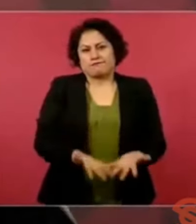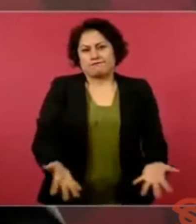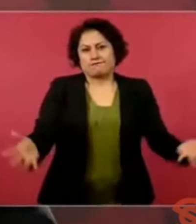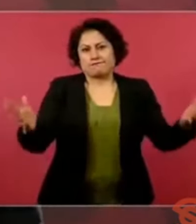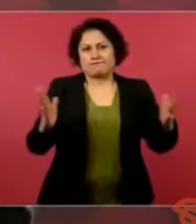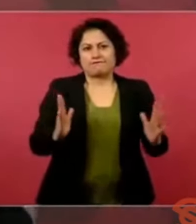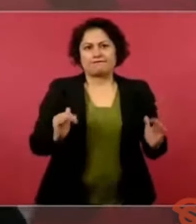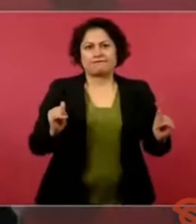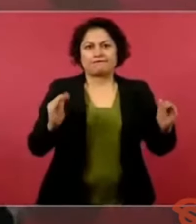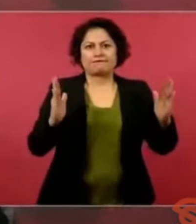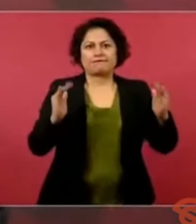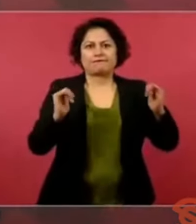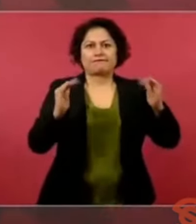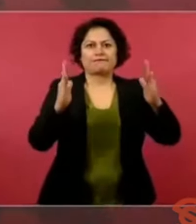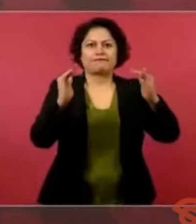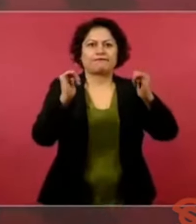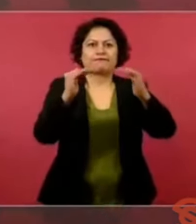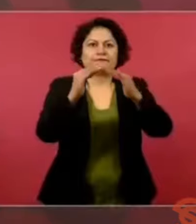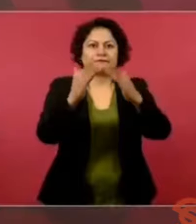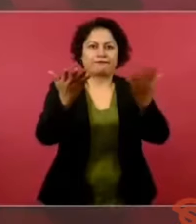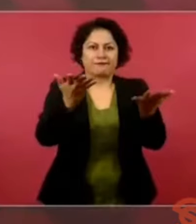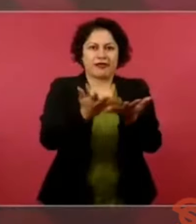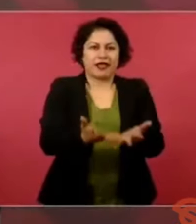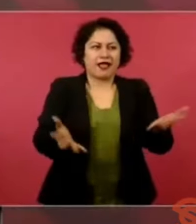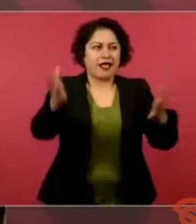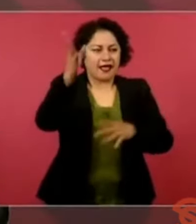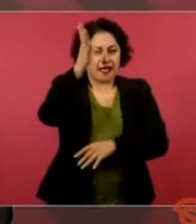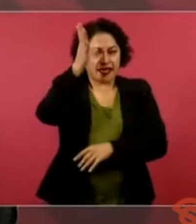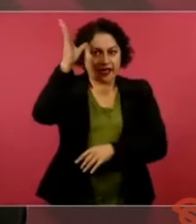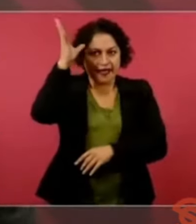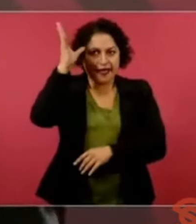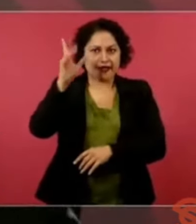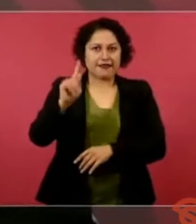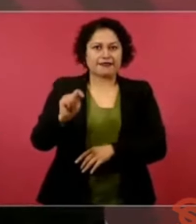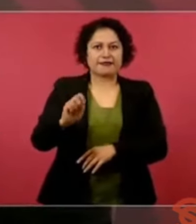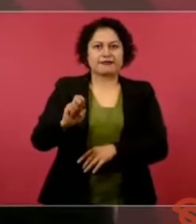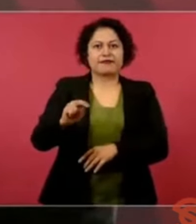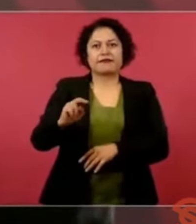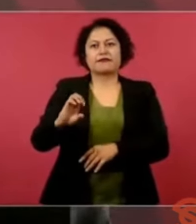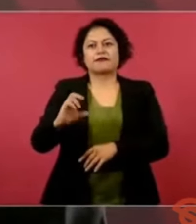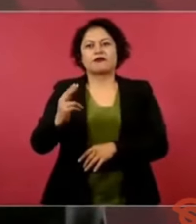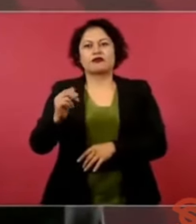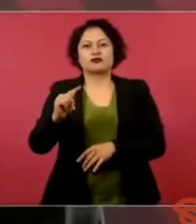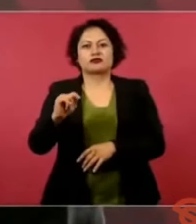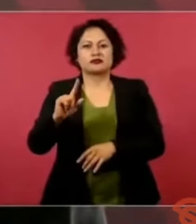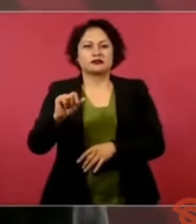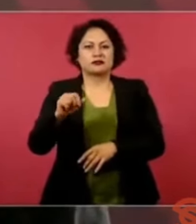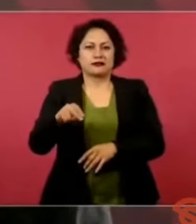que se dejaron ventanas de los antiguos templos.